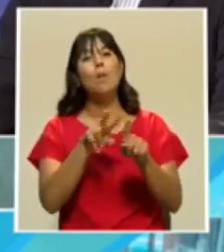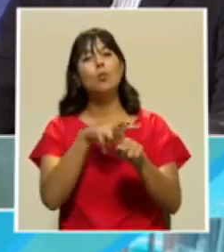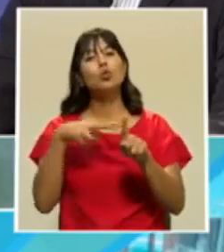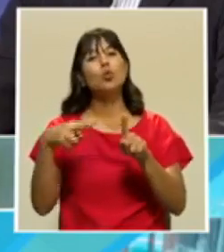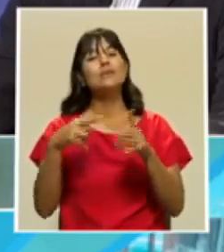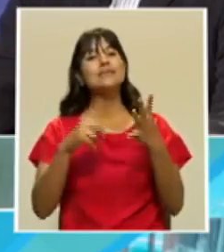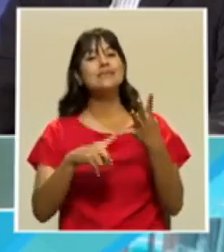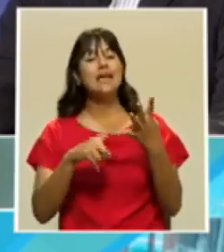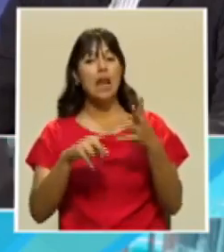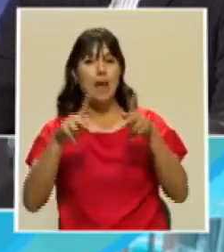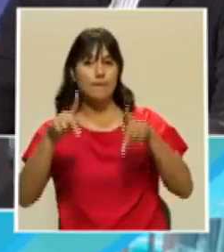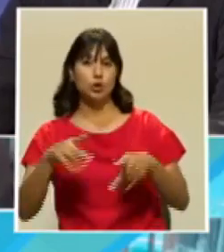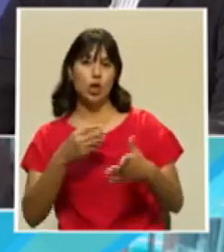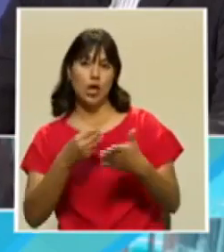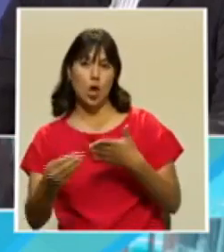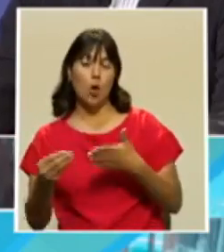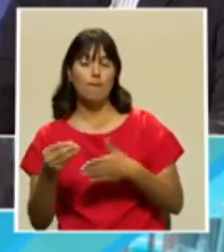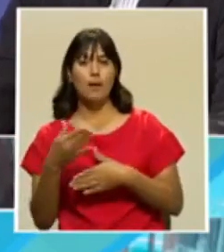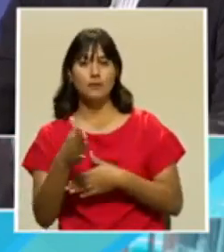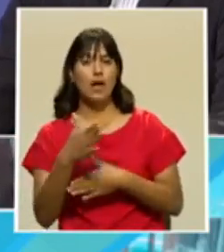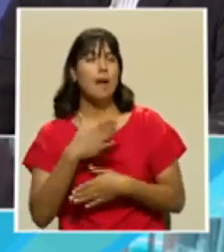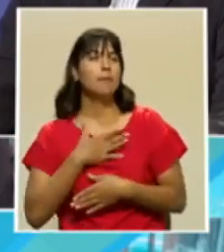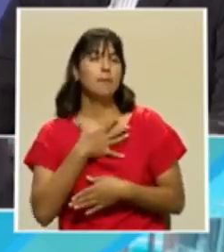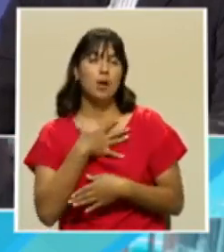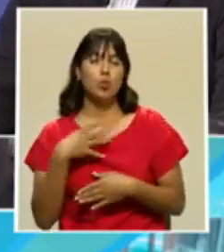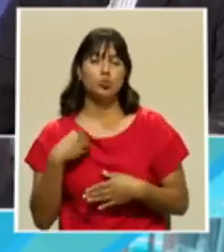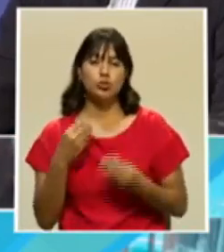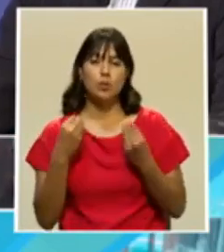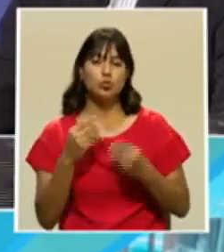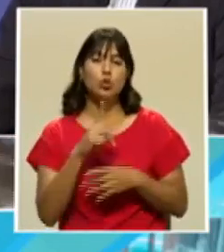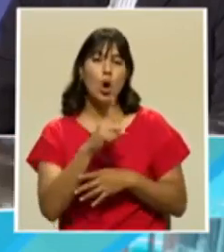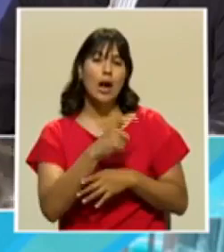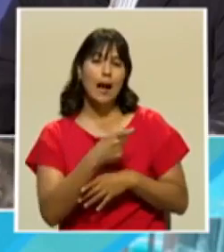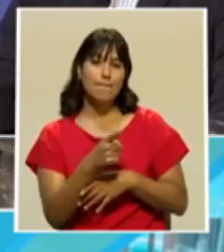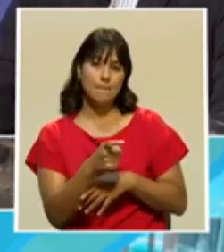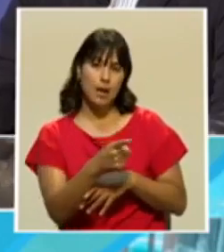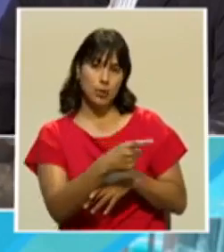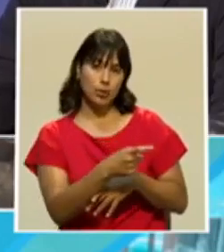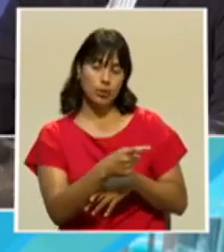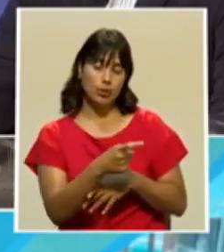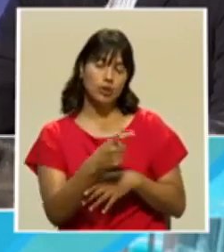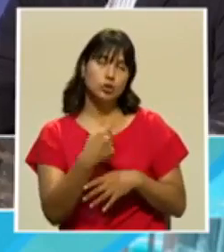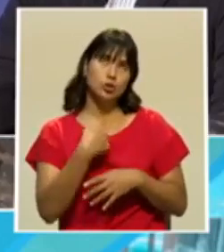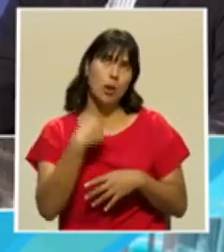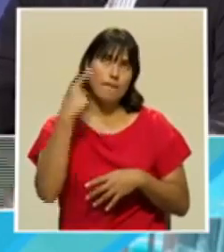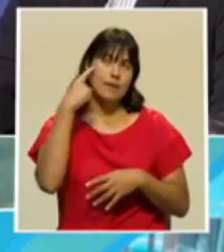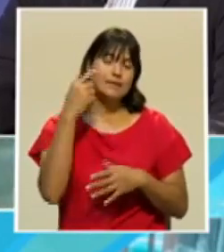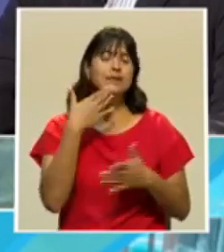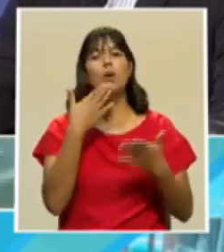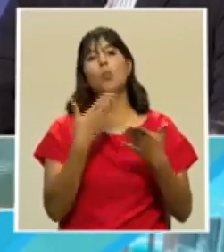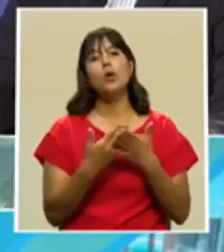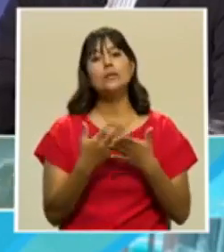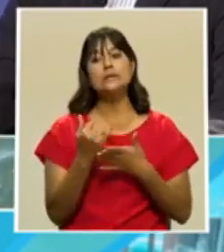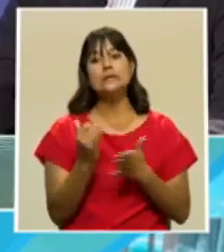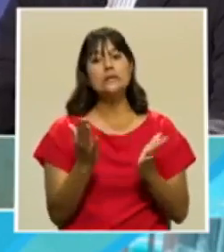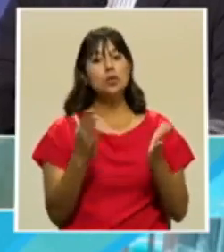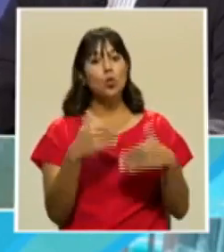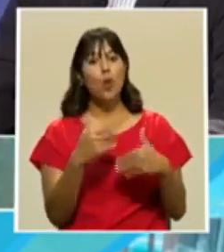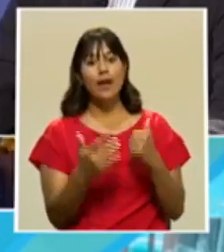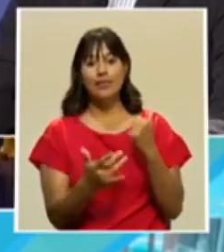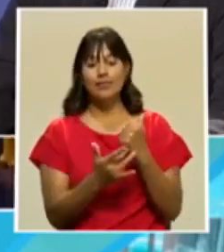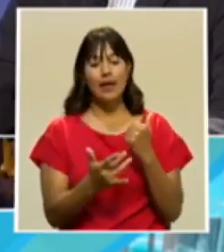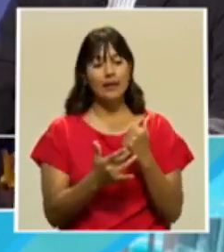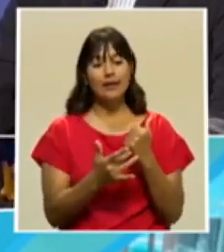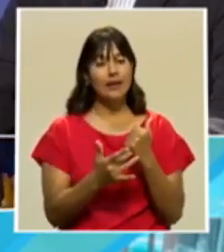consumidor y a mí me encantan los camarones. Uno diría, bueno, si no hay pesca de arrastre nos